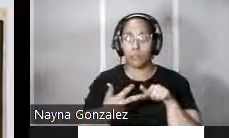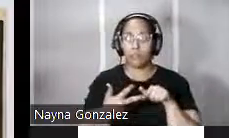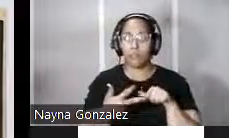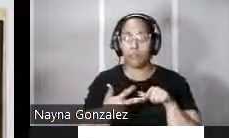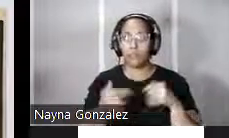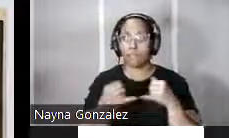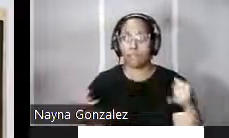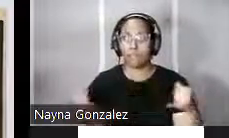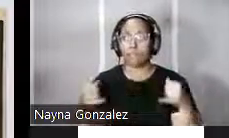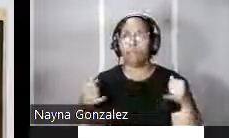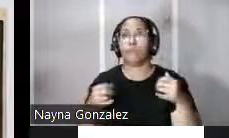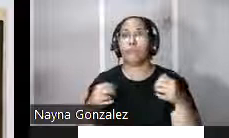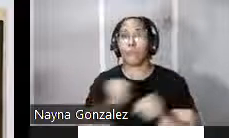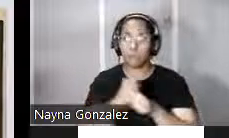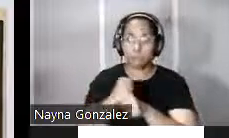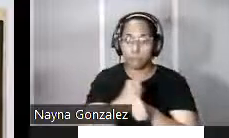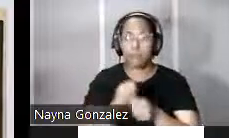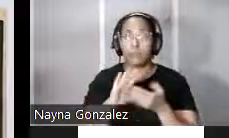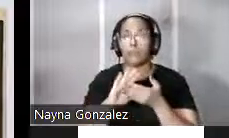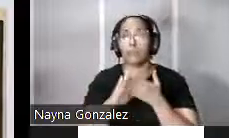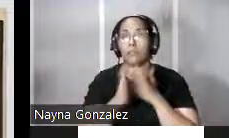construyó en la ciudad de San Juan